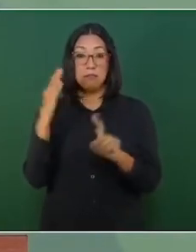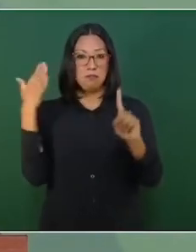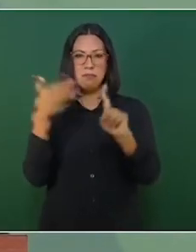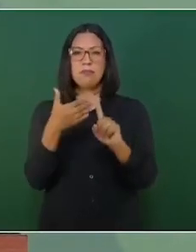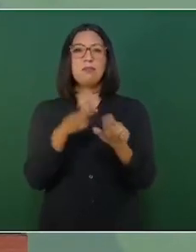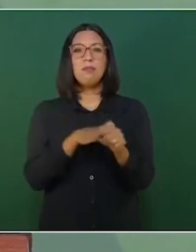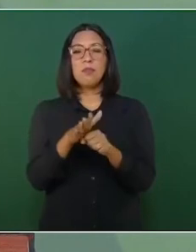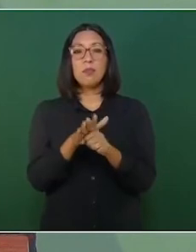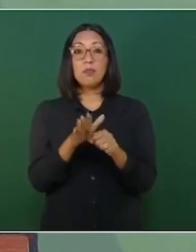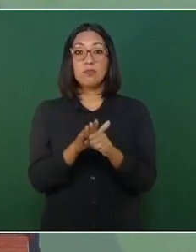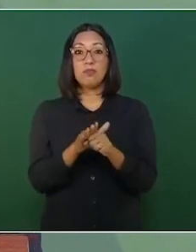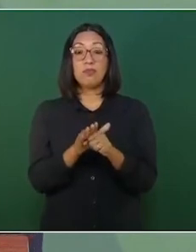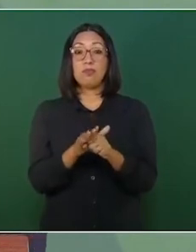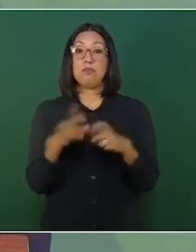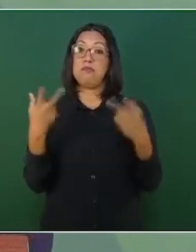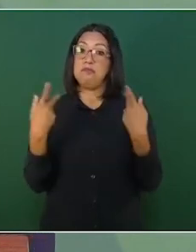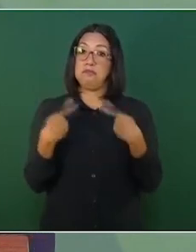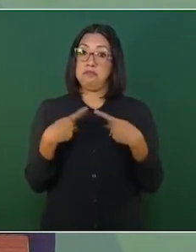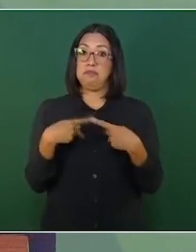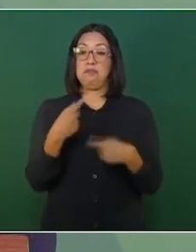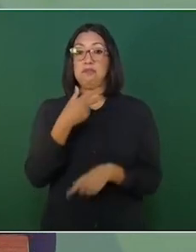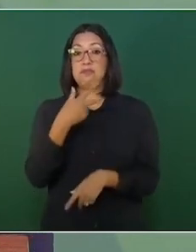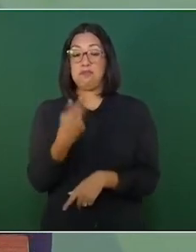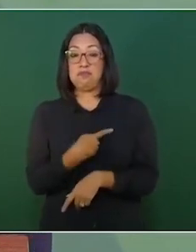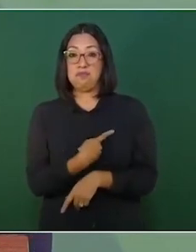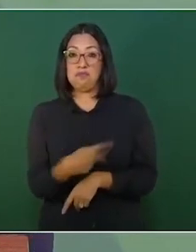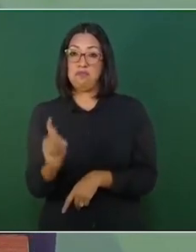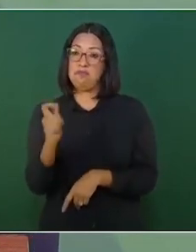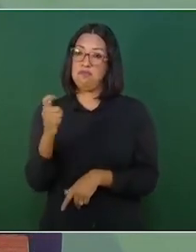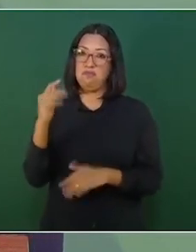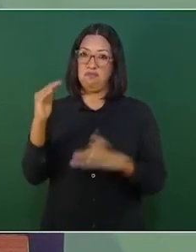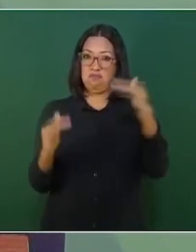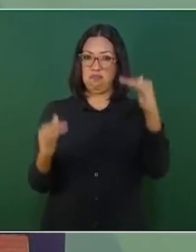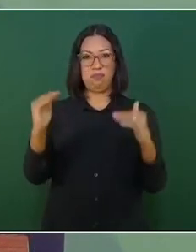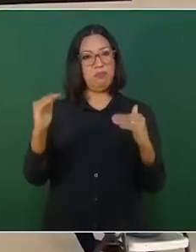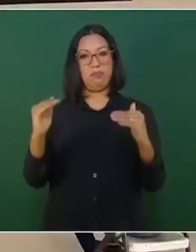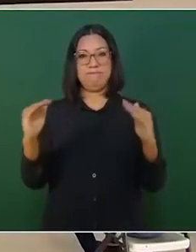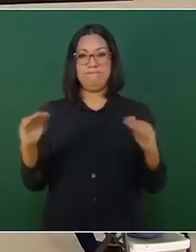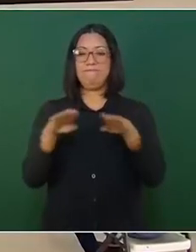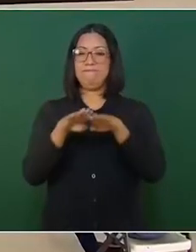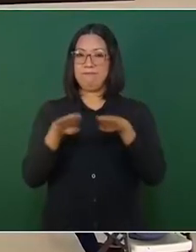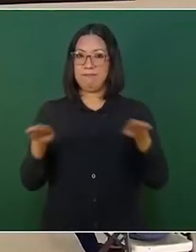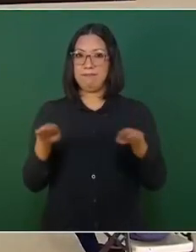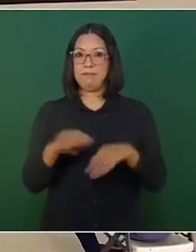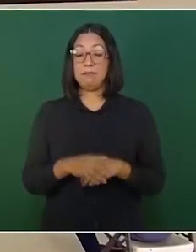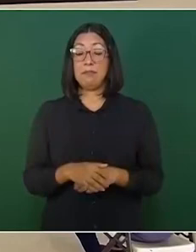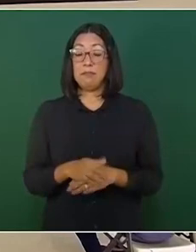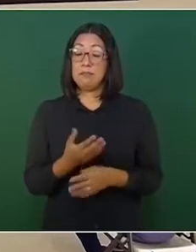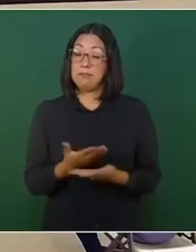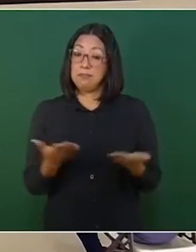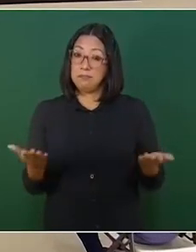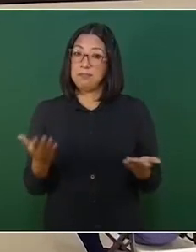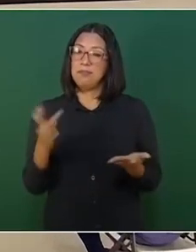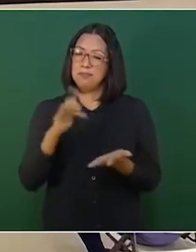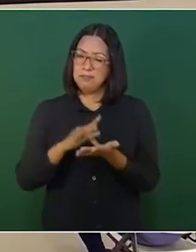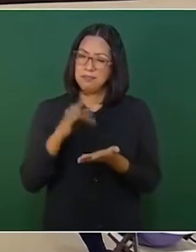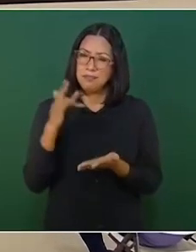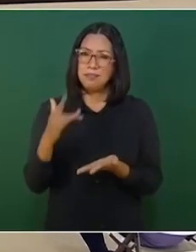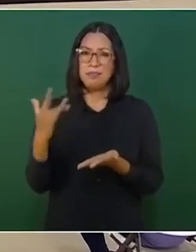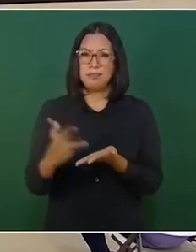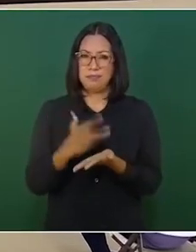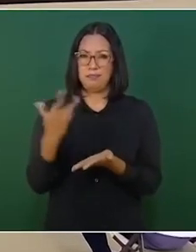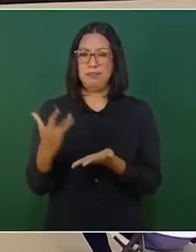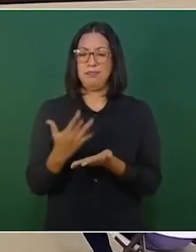brechas de desigualdad. Gracias por esa visión integradora, por la voluntad y sobre todo por una